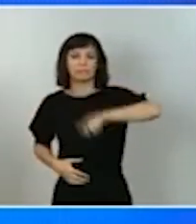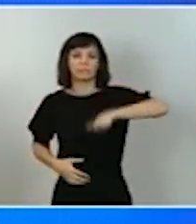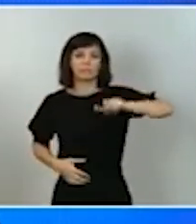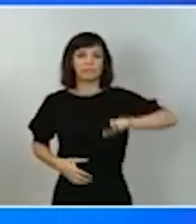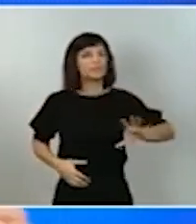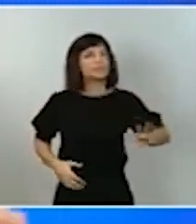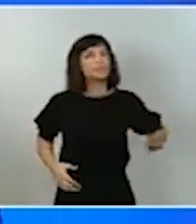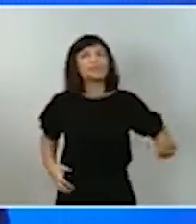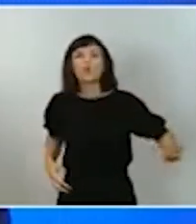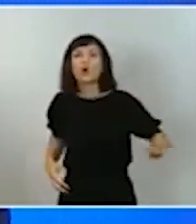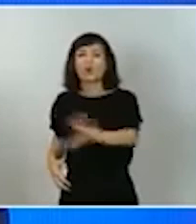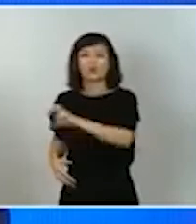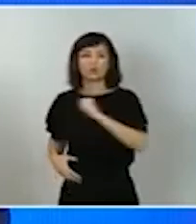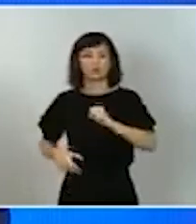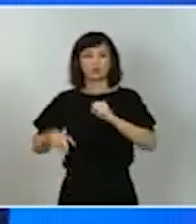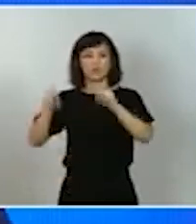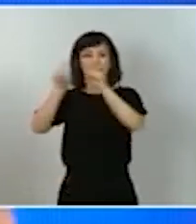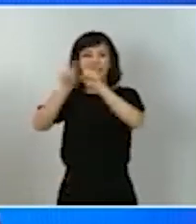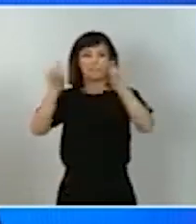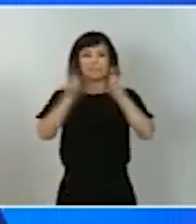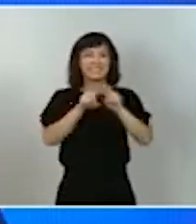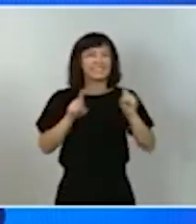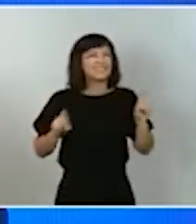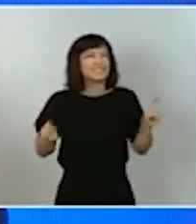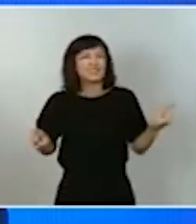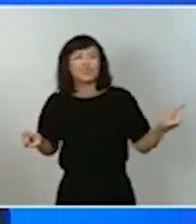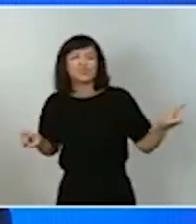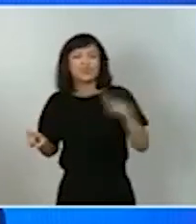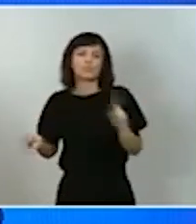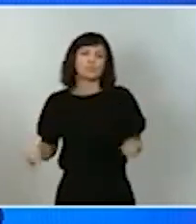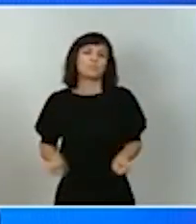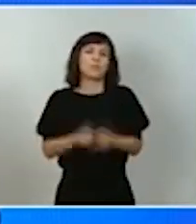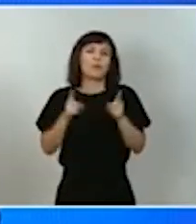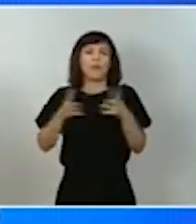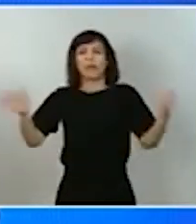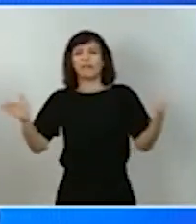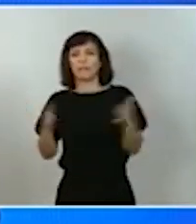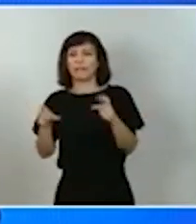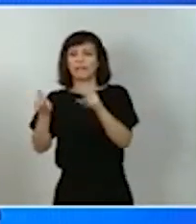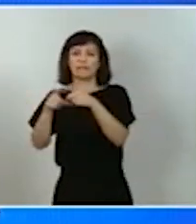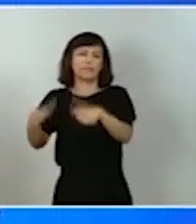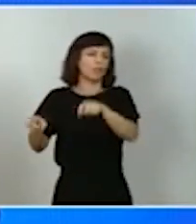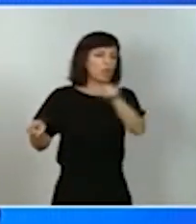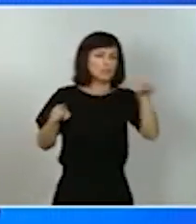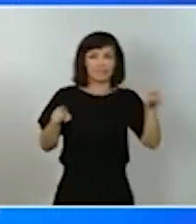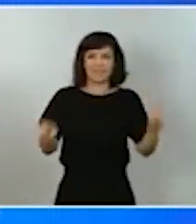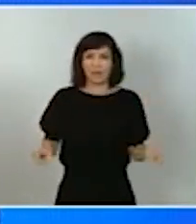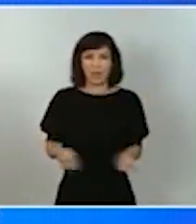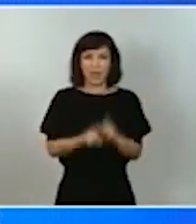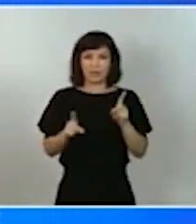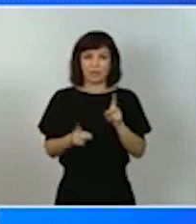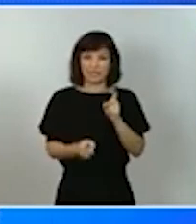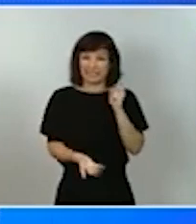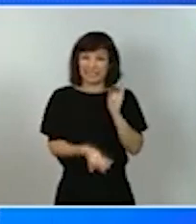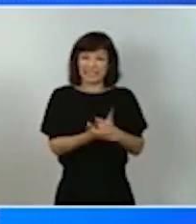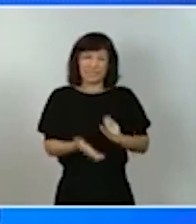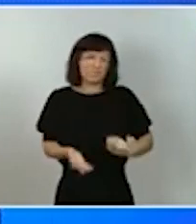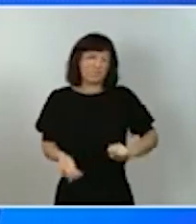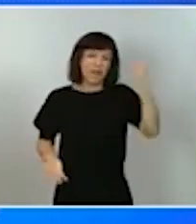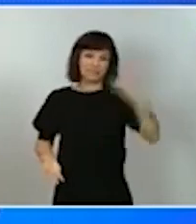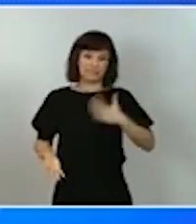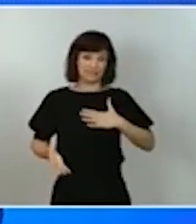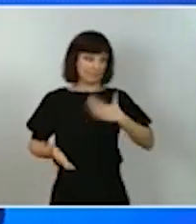las empresas con independencia del sector en el que estén o la dimensión que tengan el mayor reto al que se ha enfrentado nuestra generación